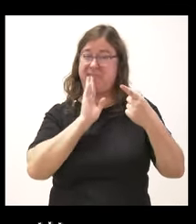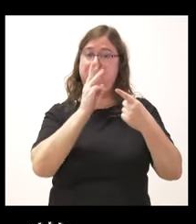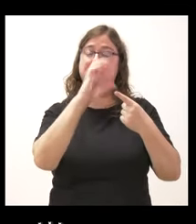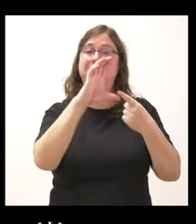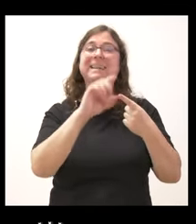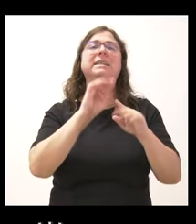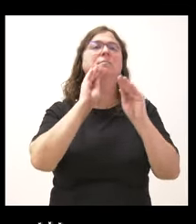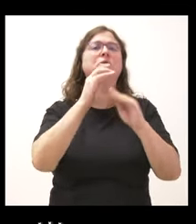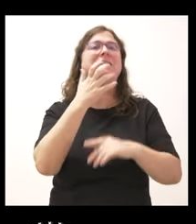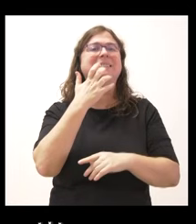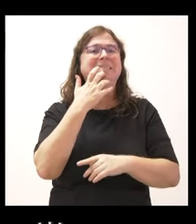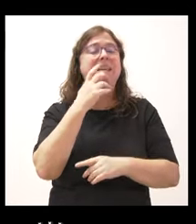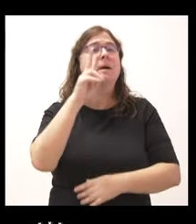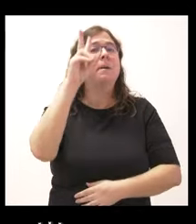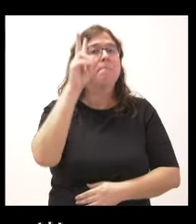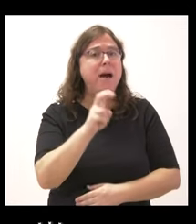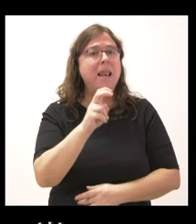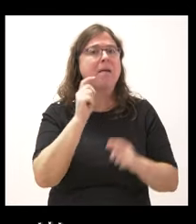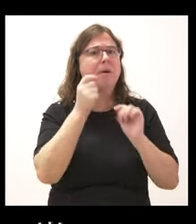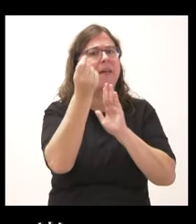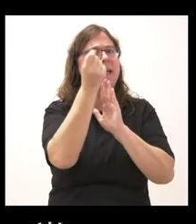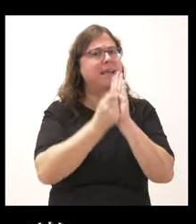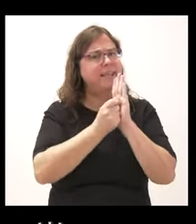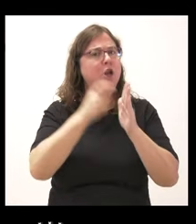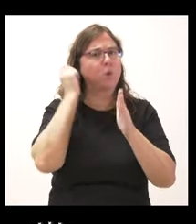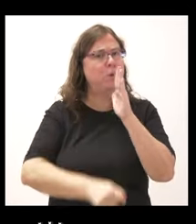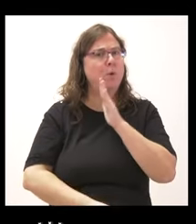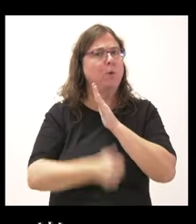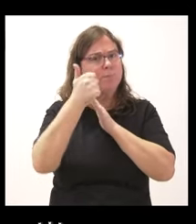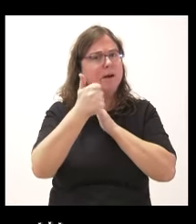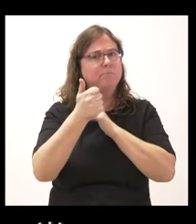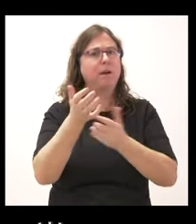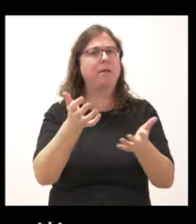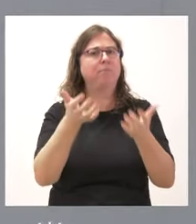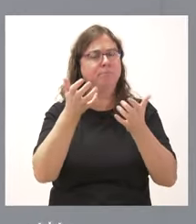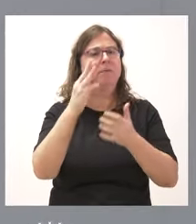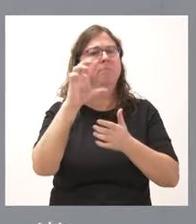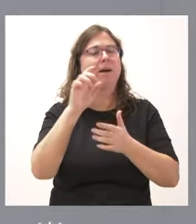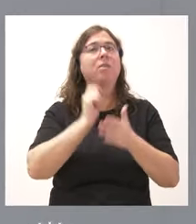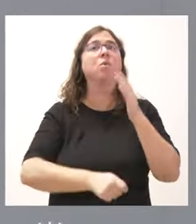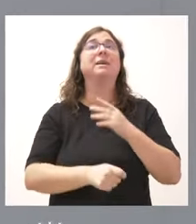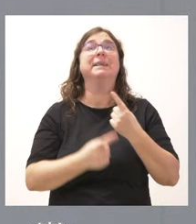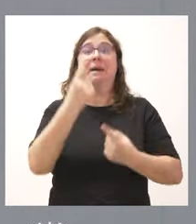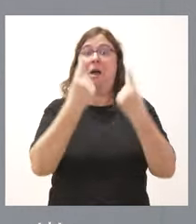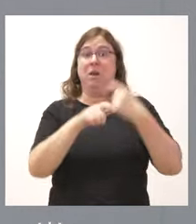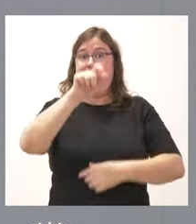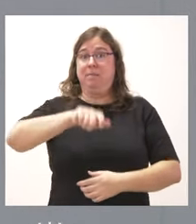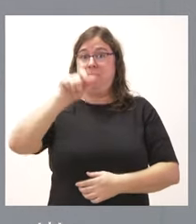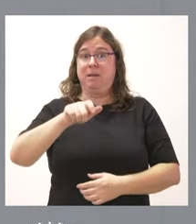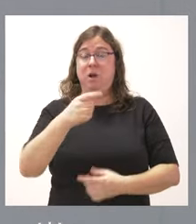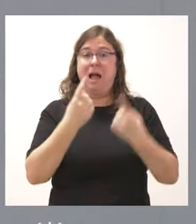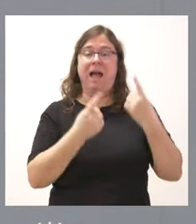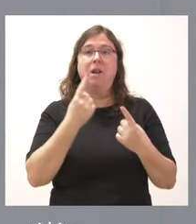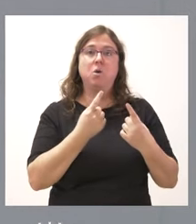también le cuestionaba si esto va a servir para endurecer los mecanismos de concesión de las ayudas. Algunas de las personas que presumiblemente